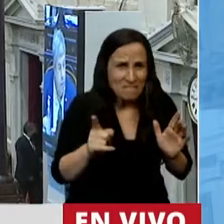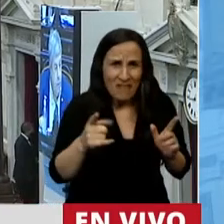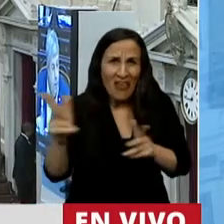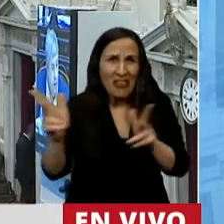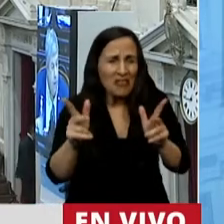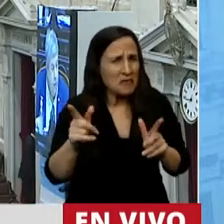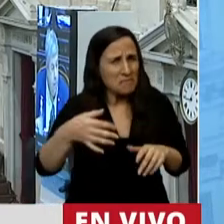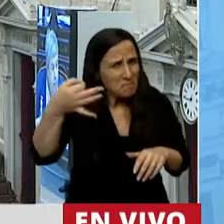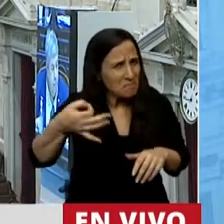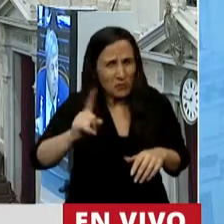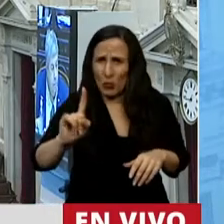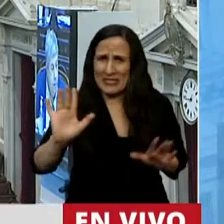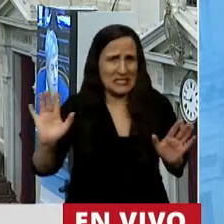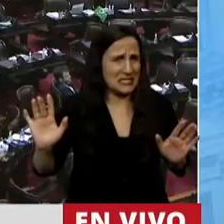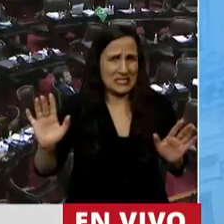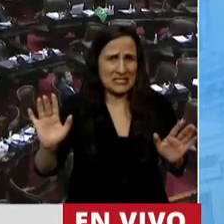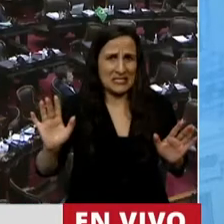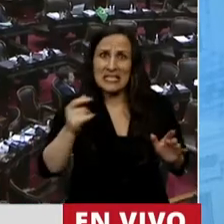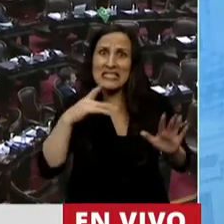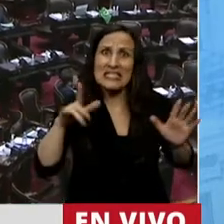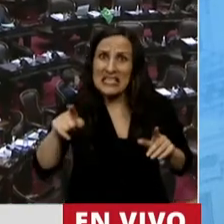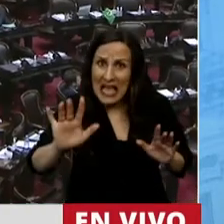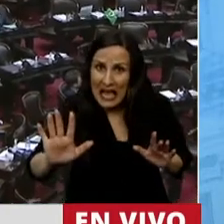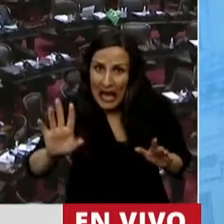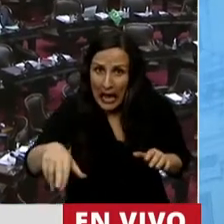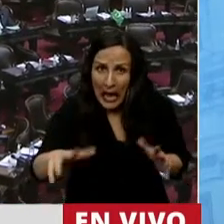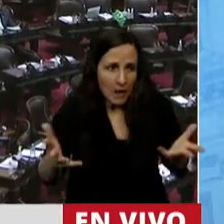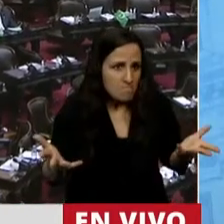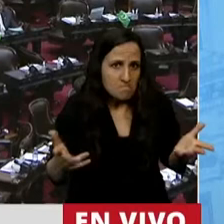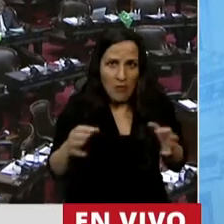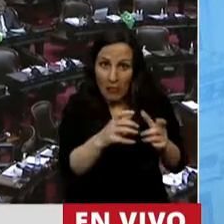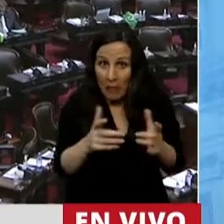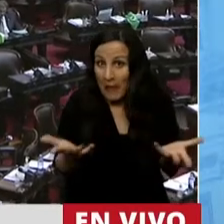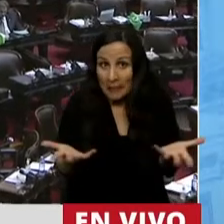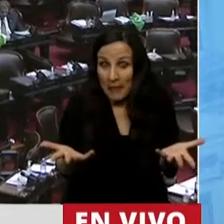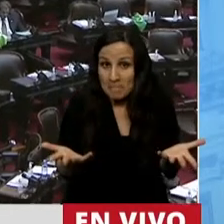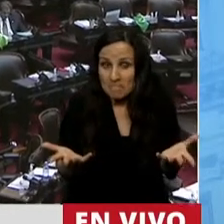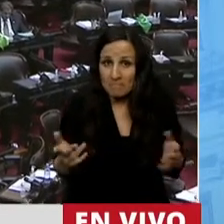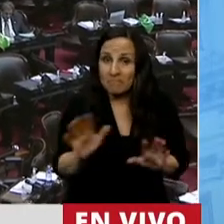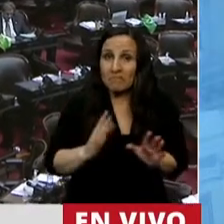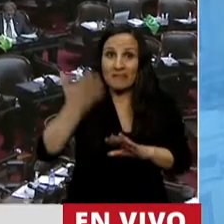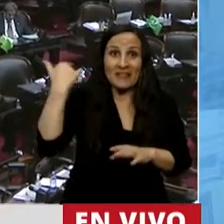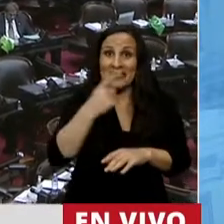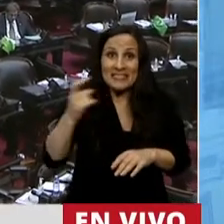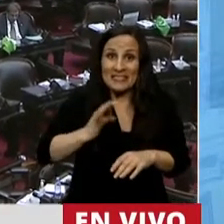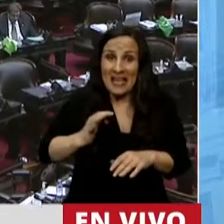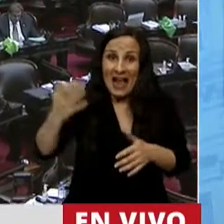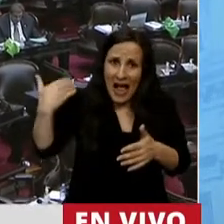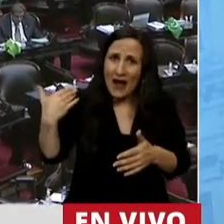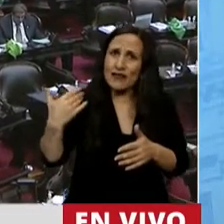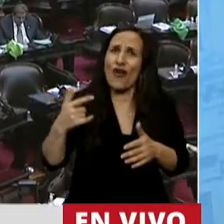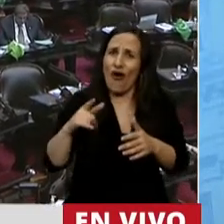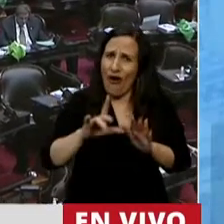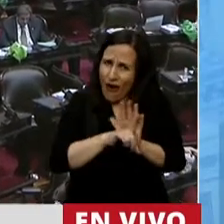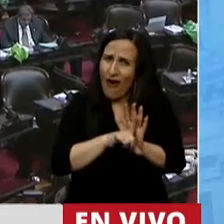debate. De hecho, hace casi un siglo que tenemos legislado